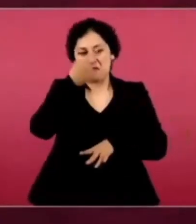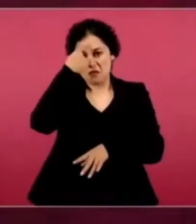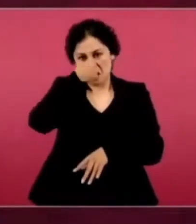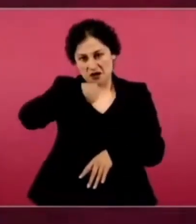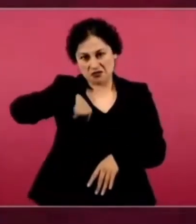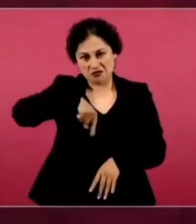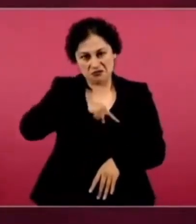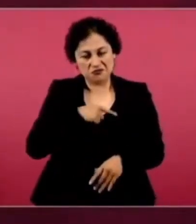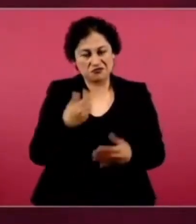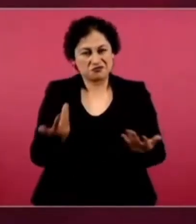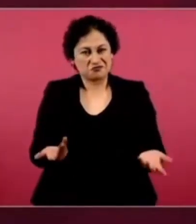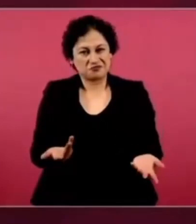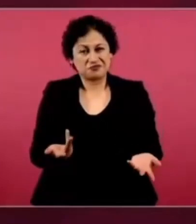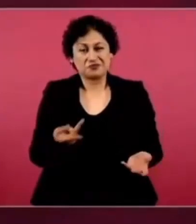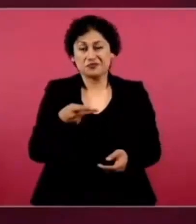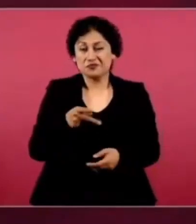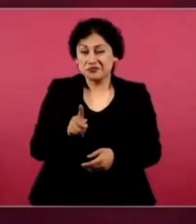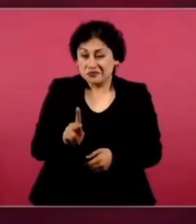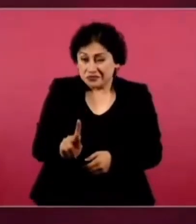Pero no hay que